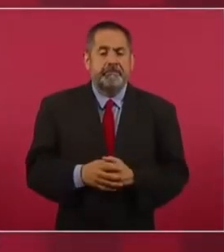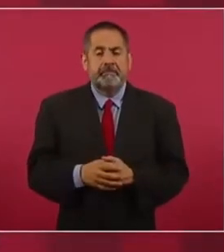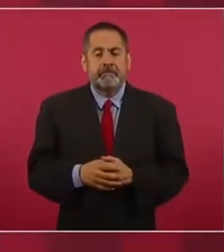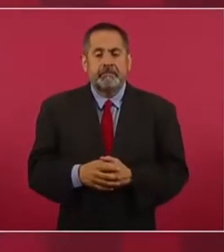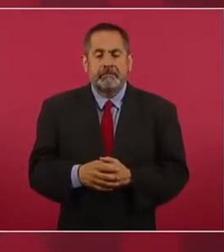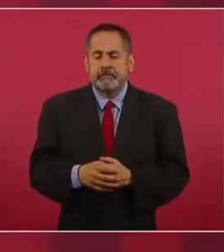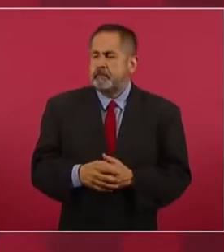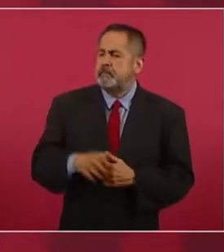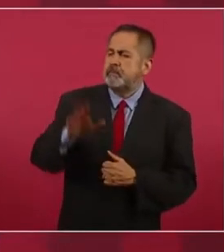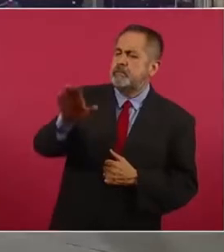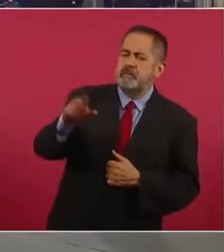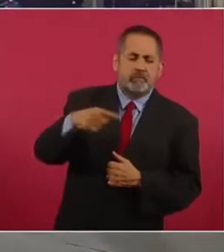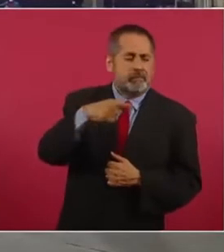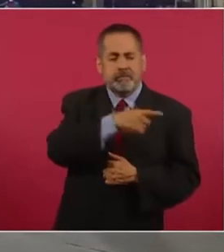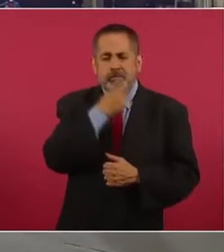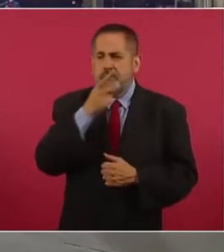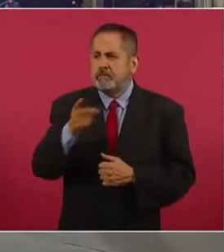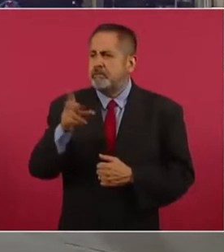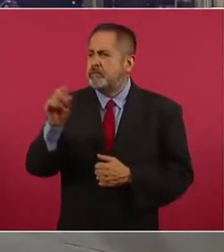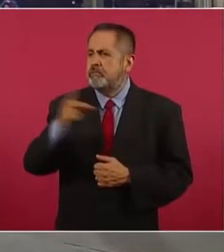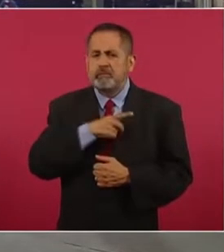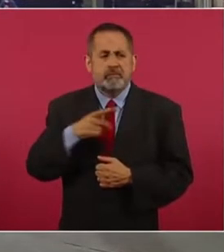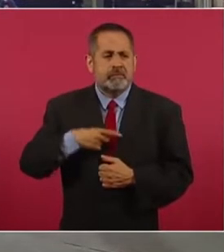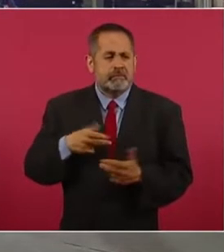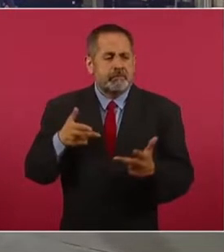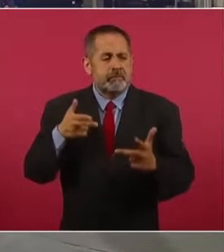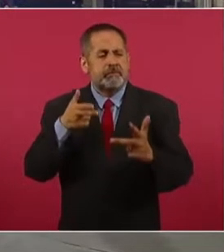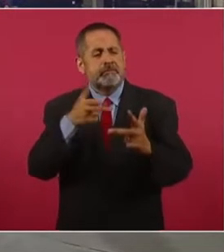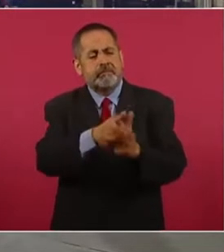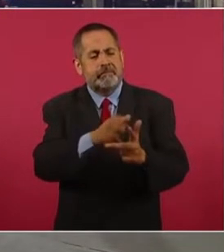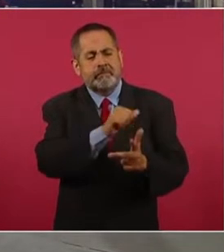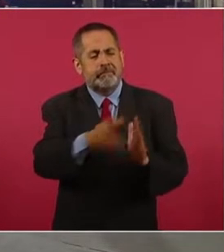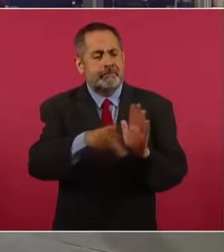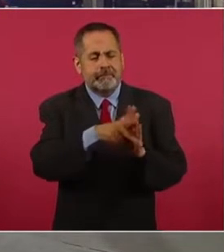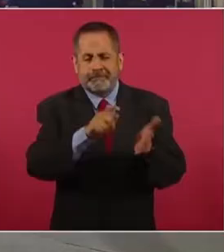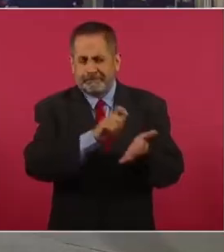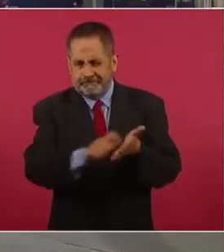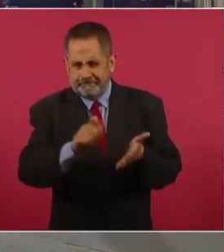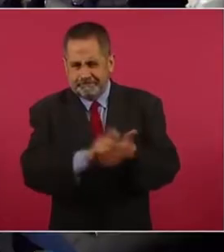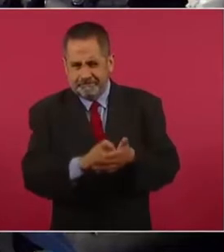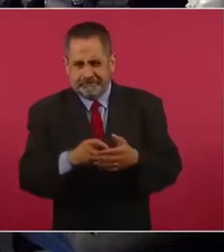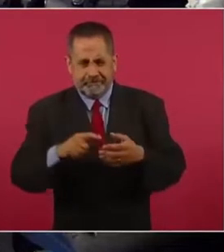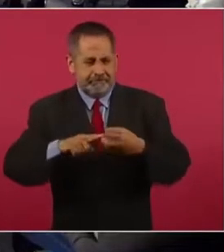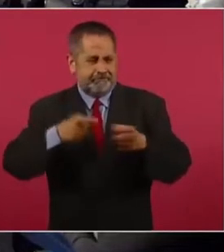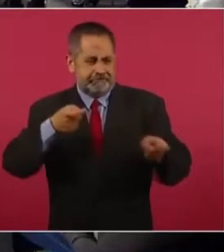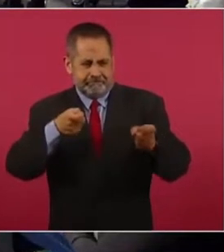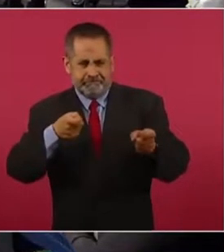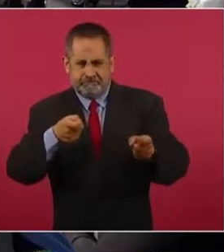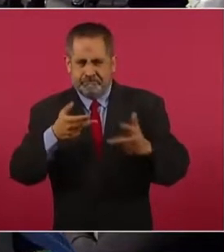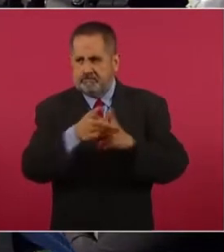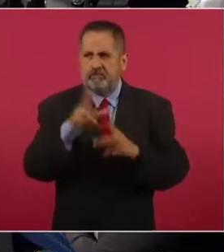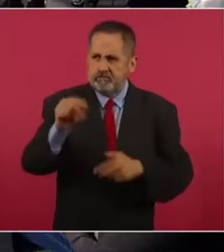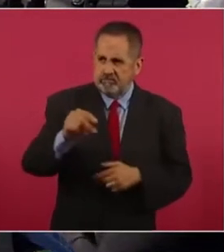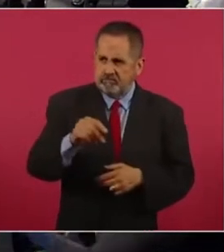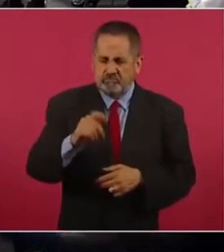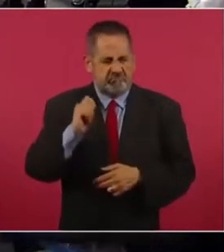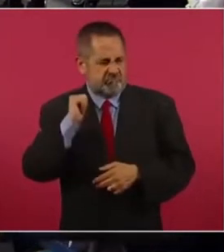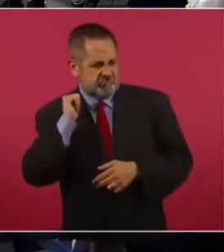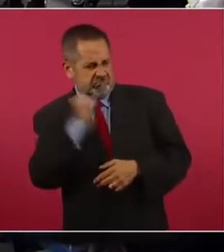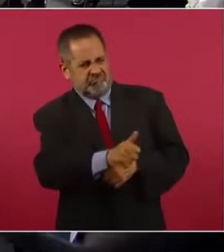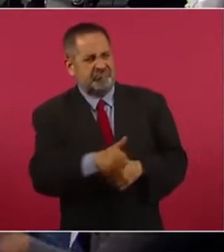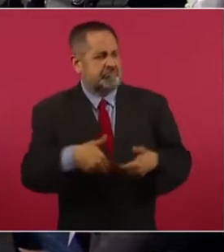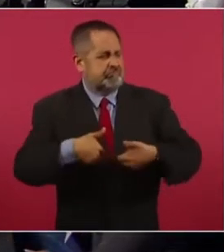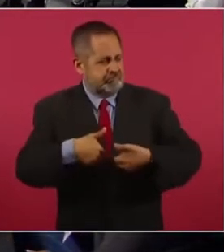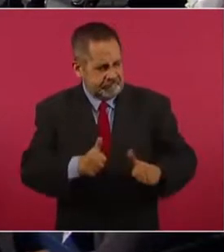Cuando Alito habla de no matar a presidentes con balas, sino de hambre, pues, a periodistas, perdón, periodistas,